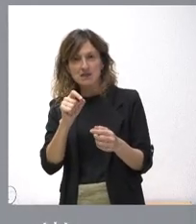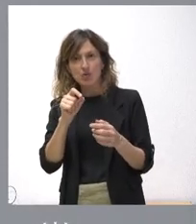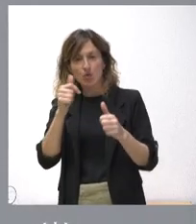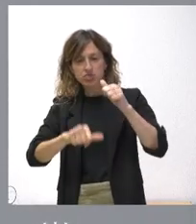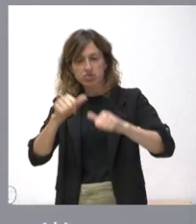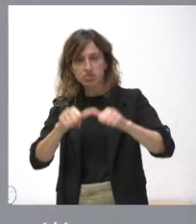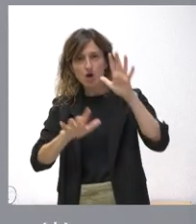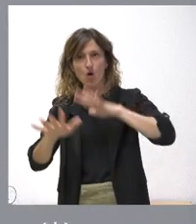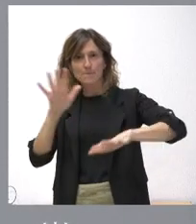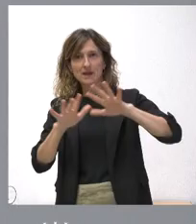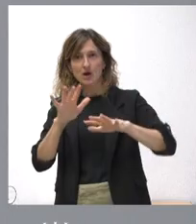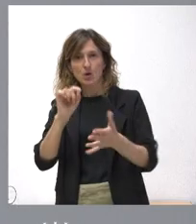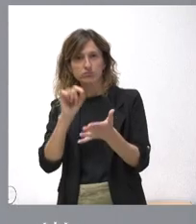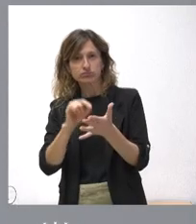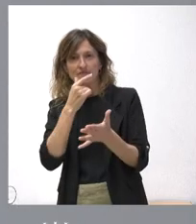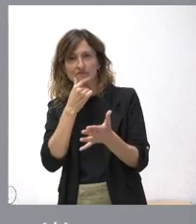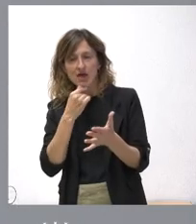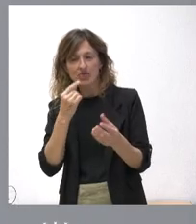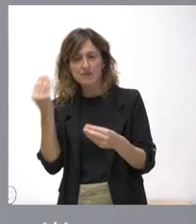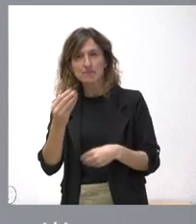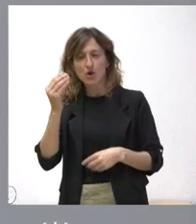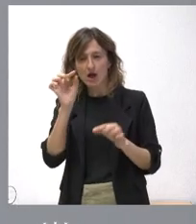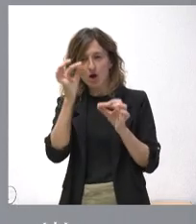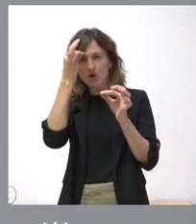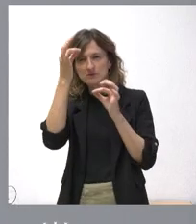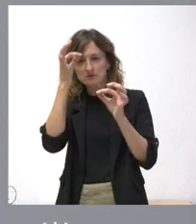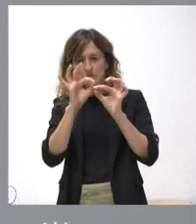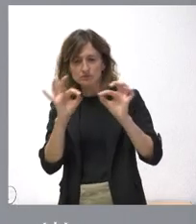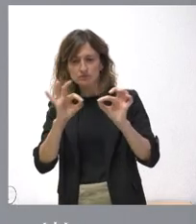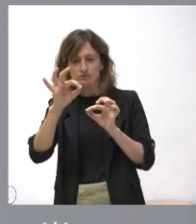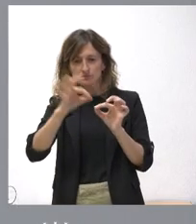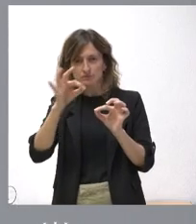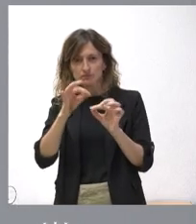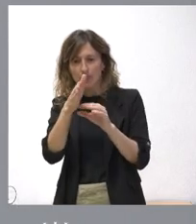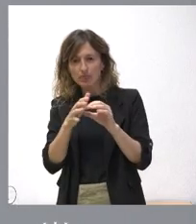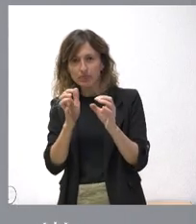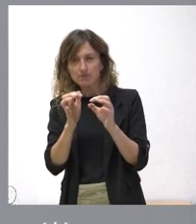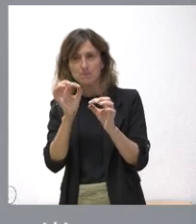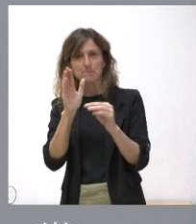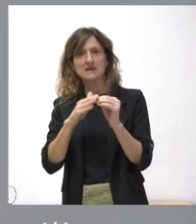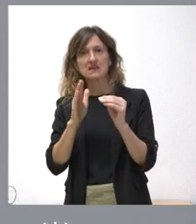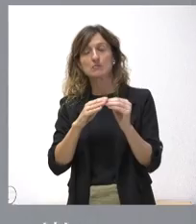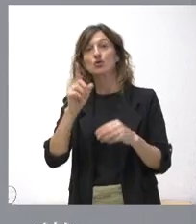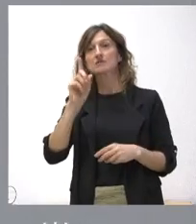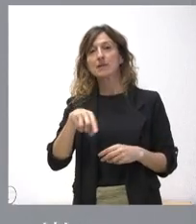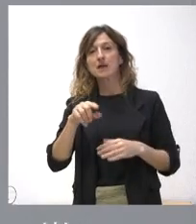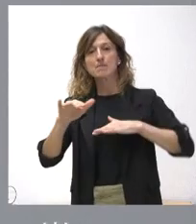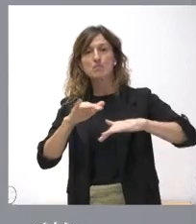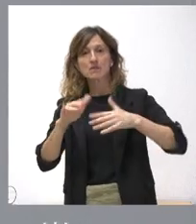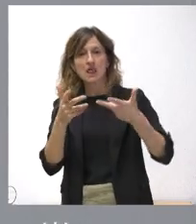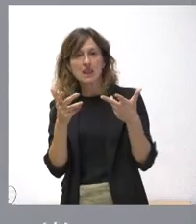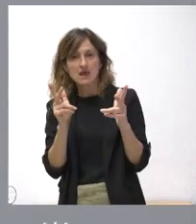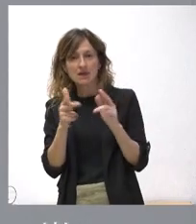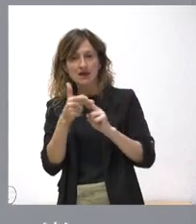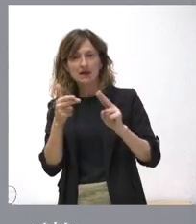complejidad y mejorando notablemente la precisión en suturas y disecciones, así como la libertad de movimientos y la más